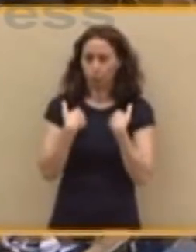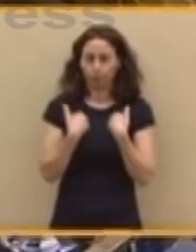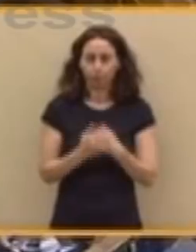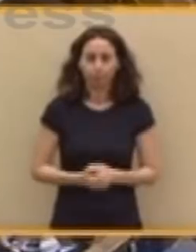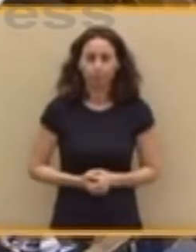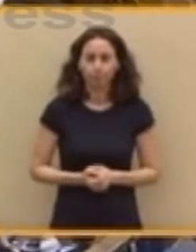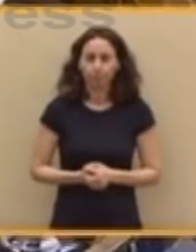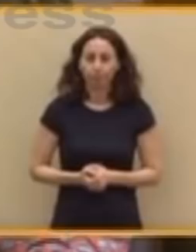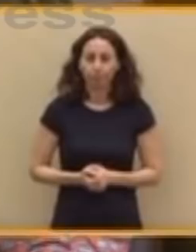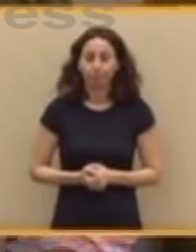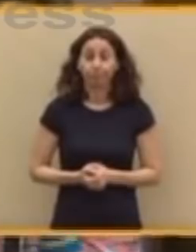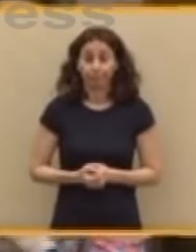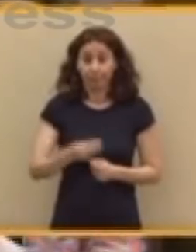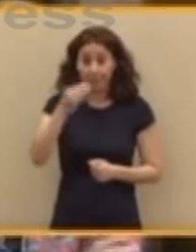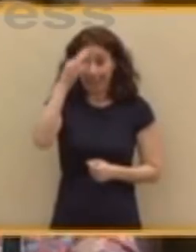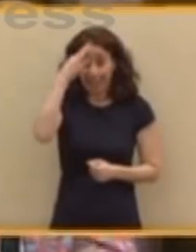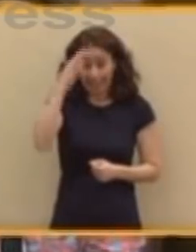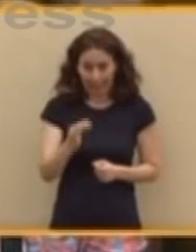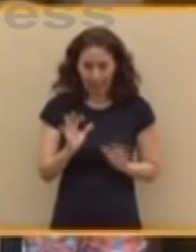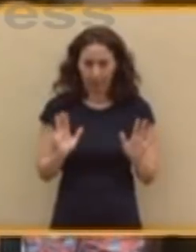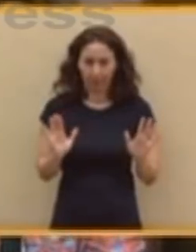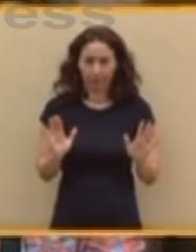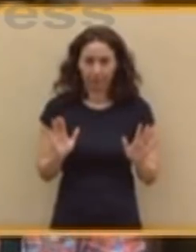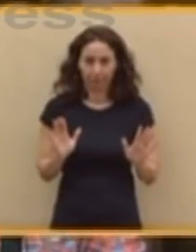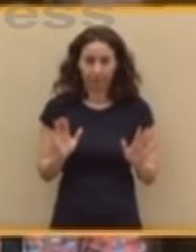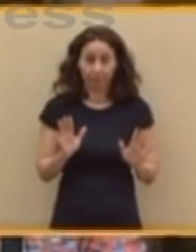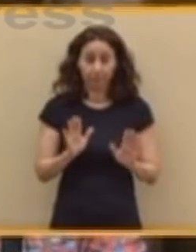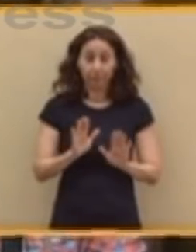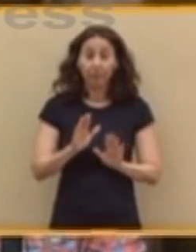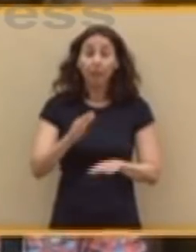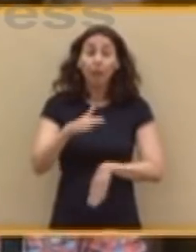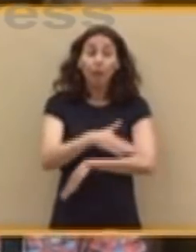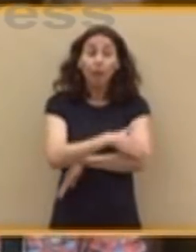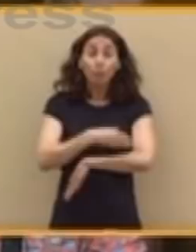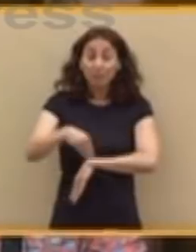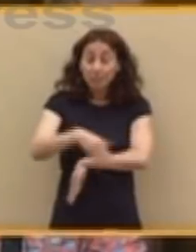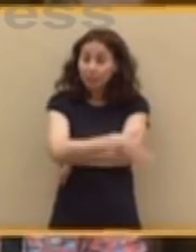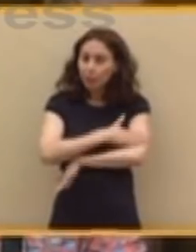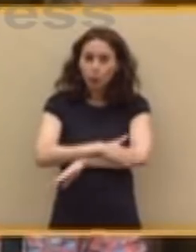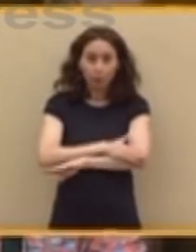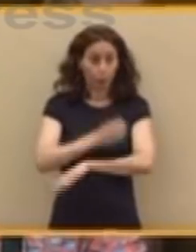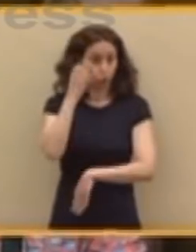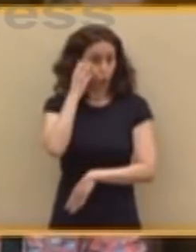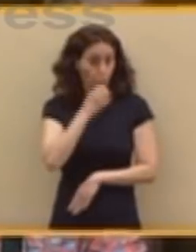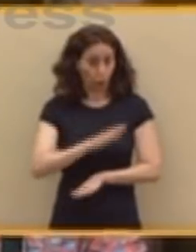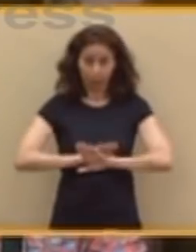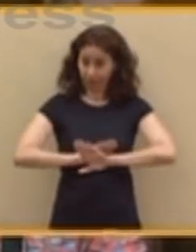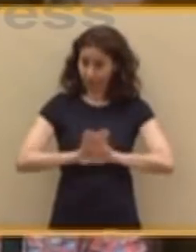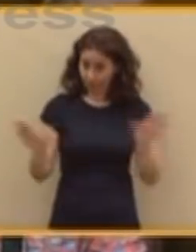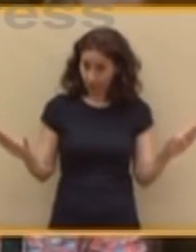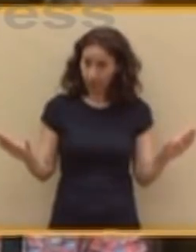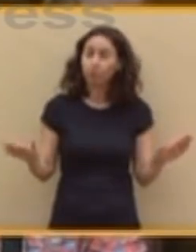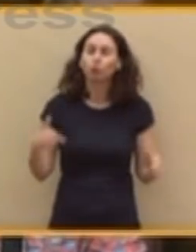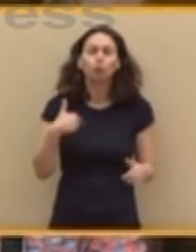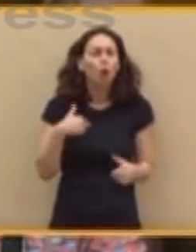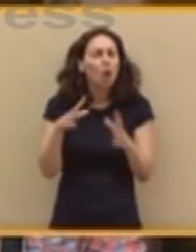Y créanme, al que va a dejar de ser presidente del Gobierno, al señor Rajoy, lo dije ayer y lo vuelvo a decir hoy, le deseo en lo